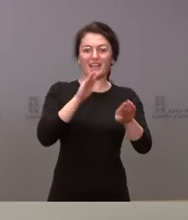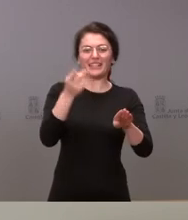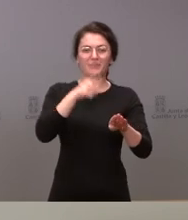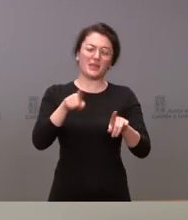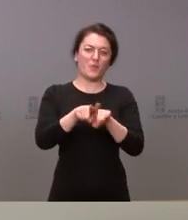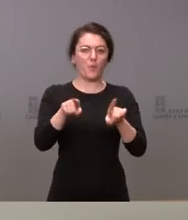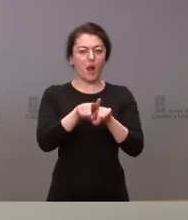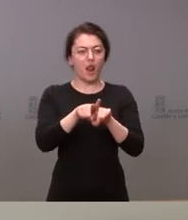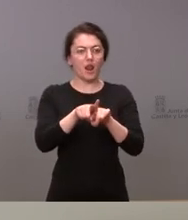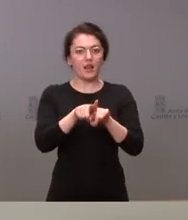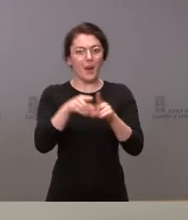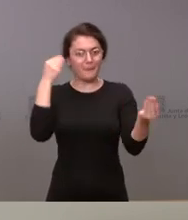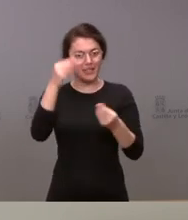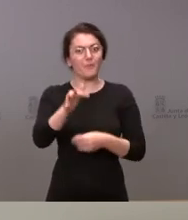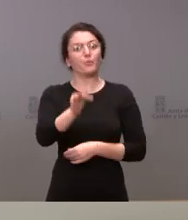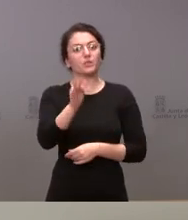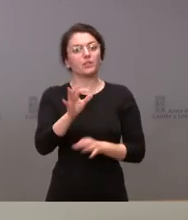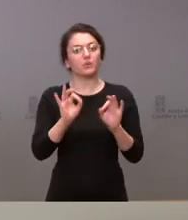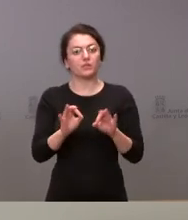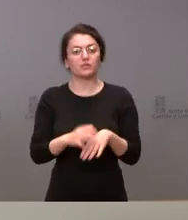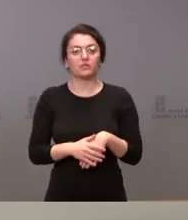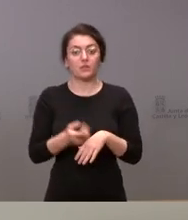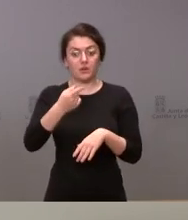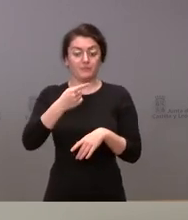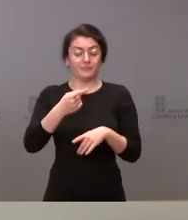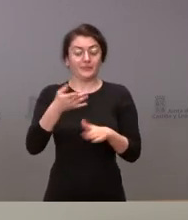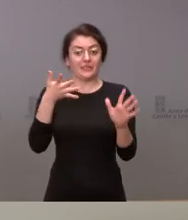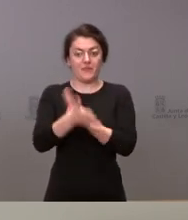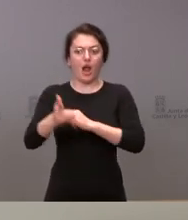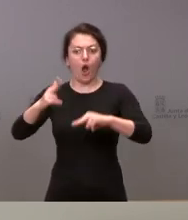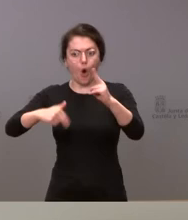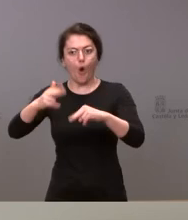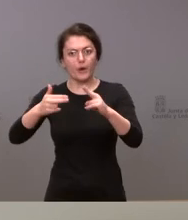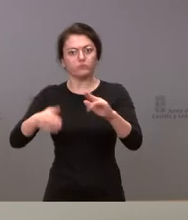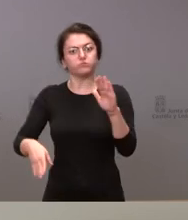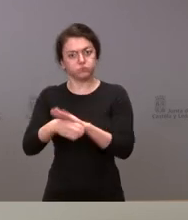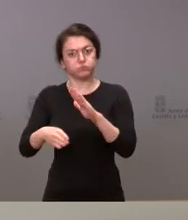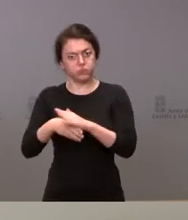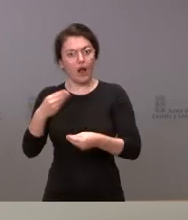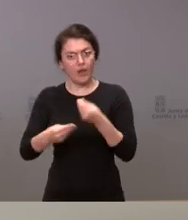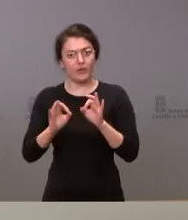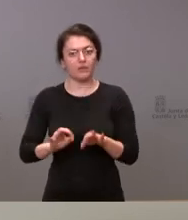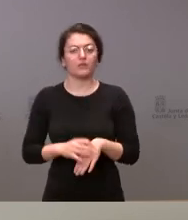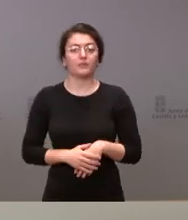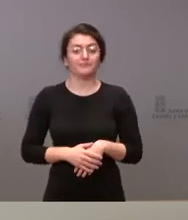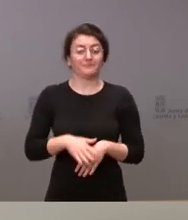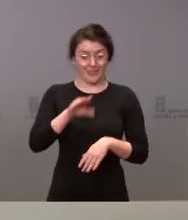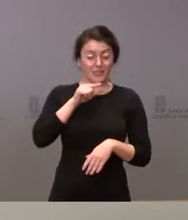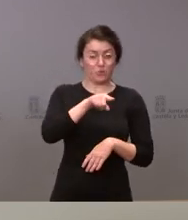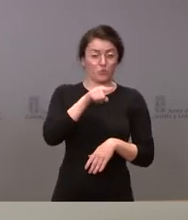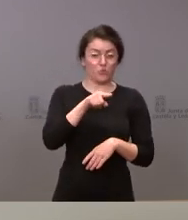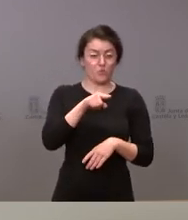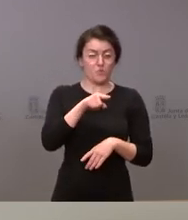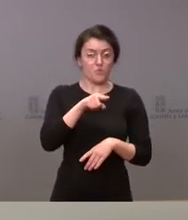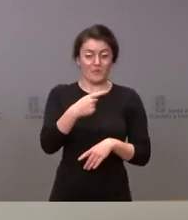territorio agradecemos a disposición otros estas obras las llevaremos a cabo y entiendo lo que usted plantea y por tanto buscaremos la sensibilidad